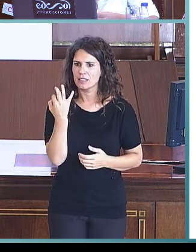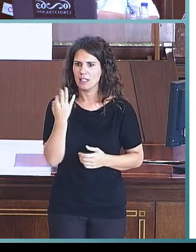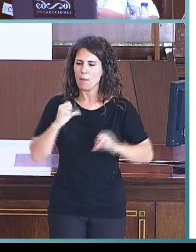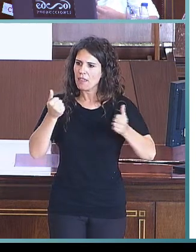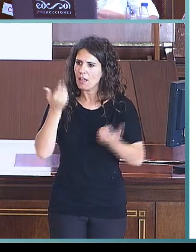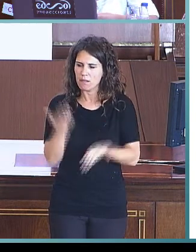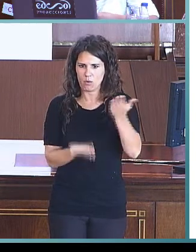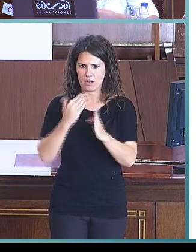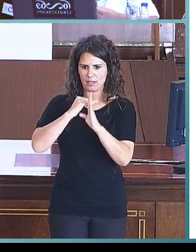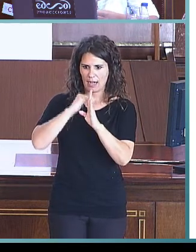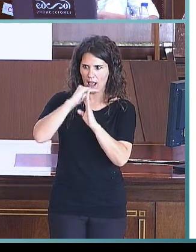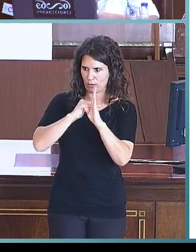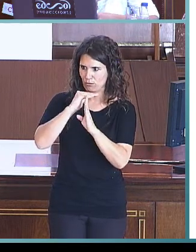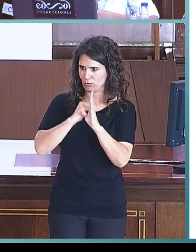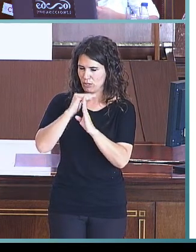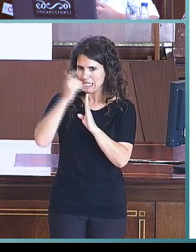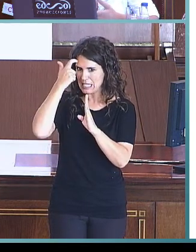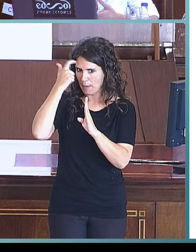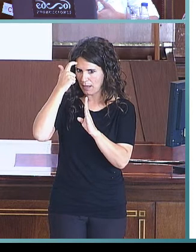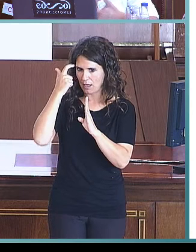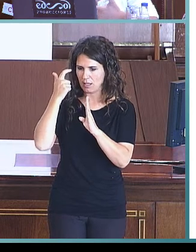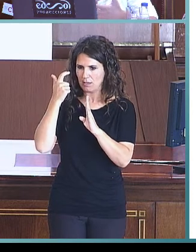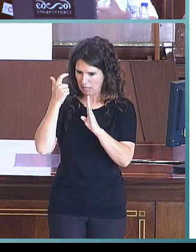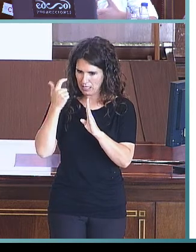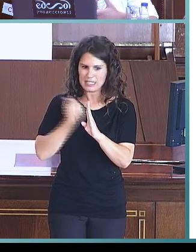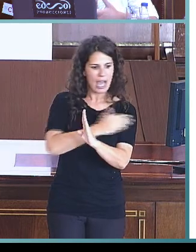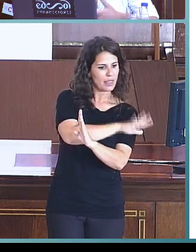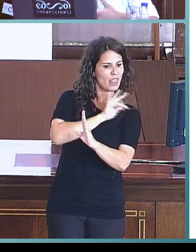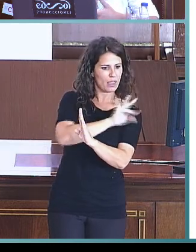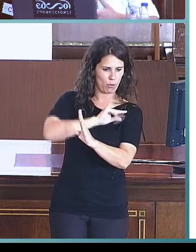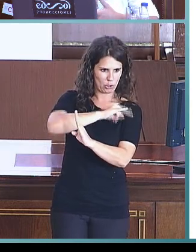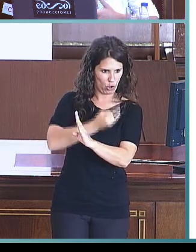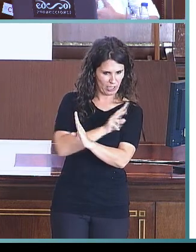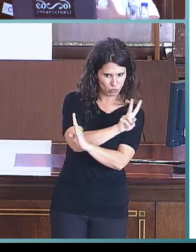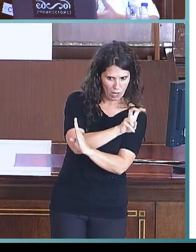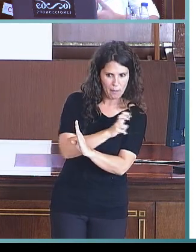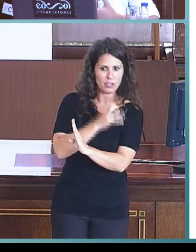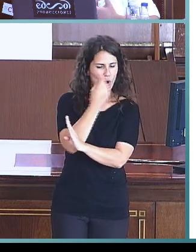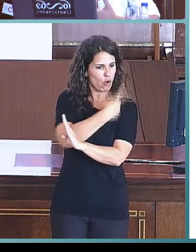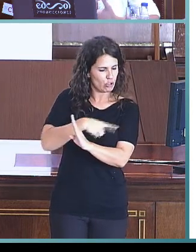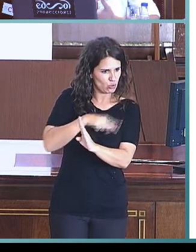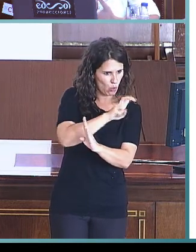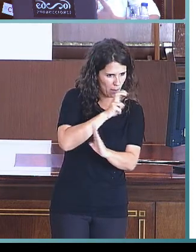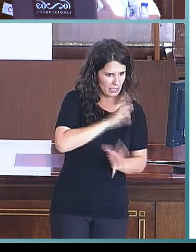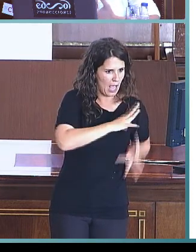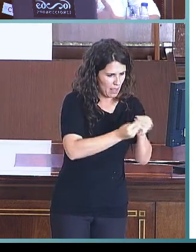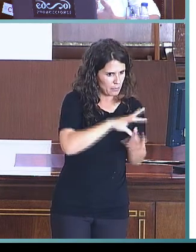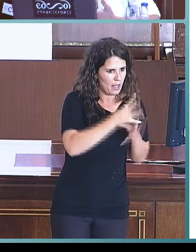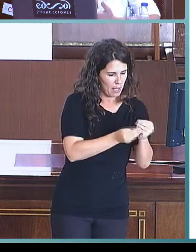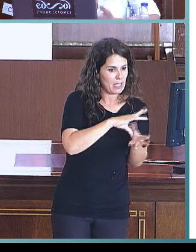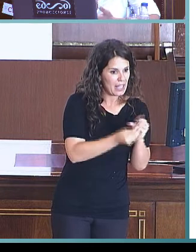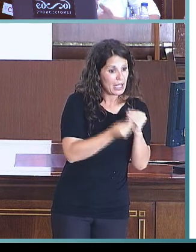grado en que esa renovación o en que esas nuevas metodologías que habíamos ido asumiendo, que habíamos ido adoptando,